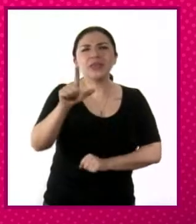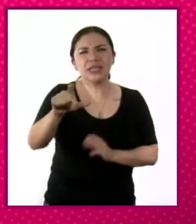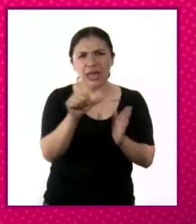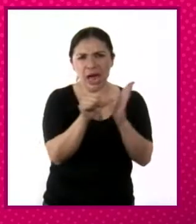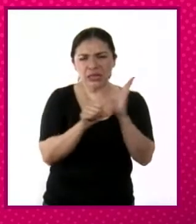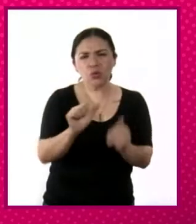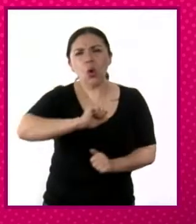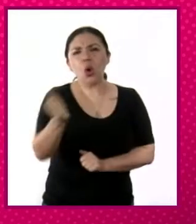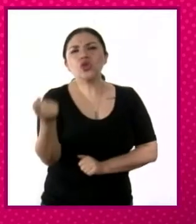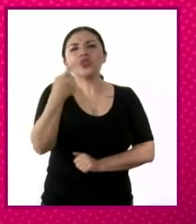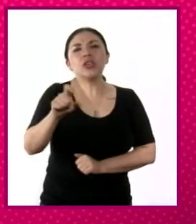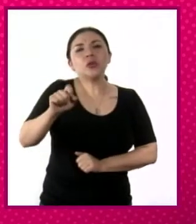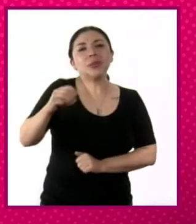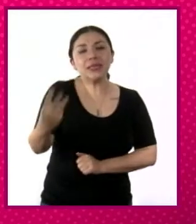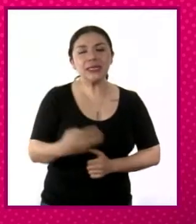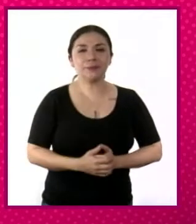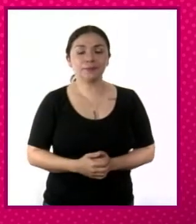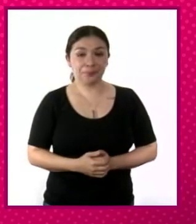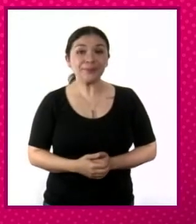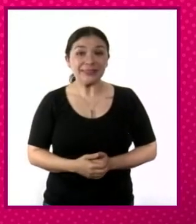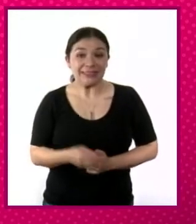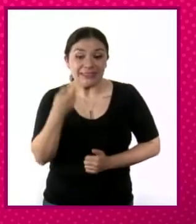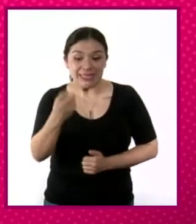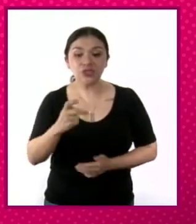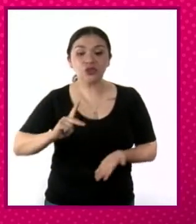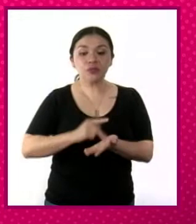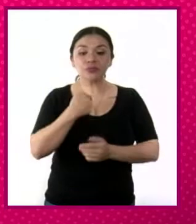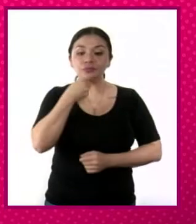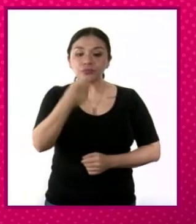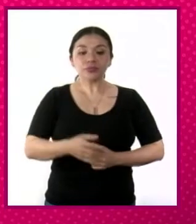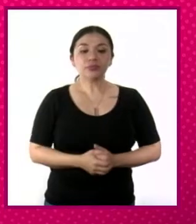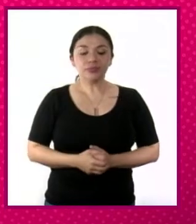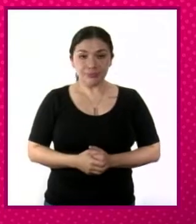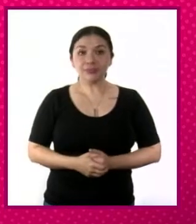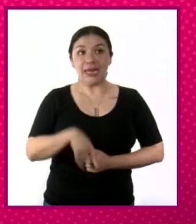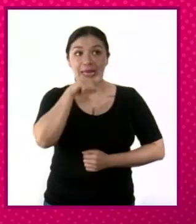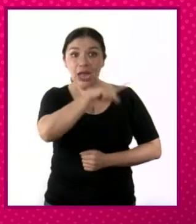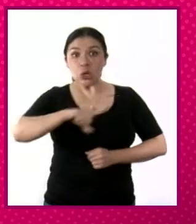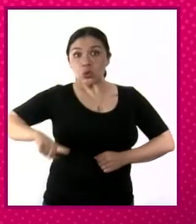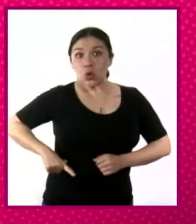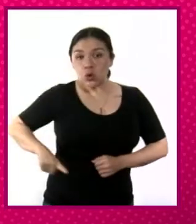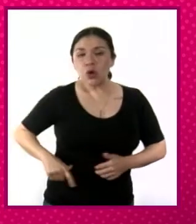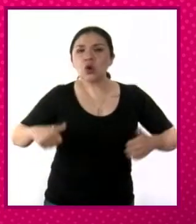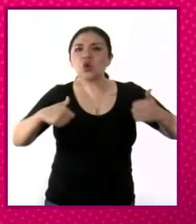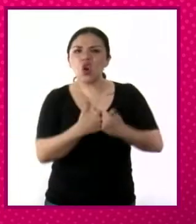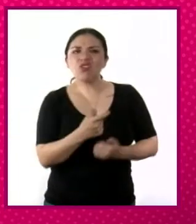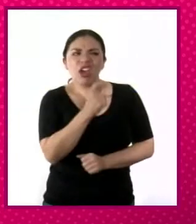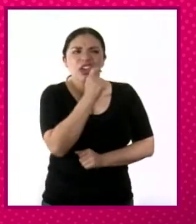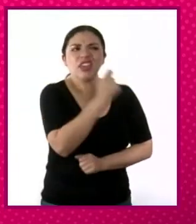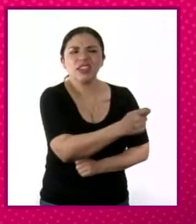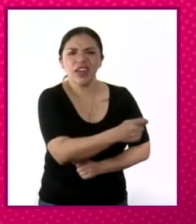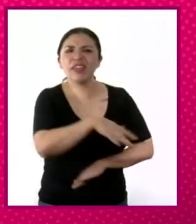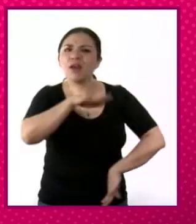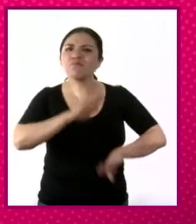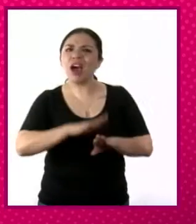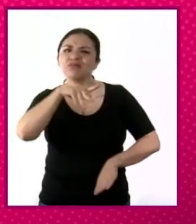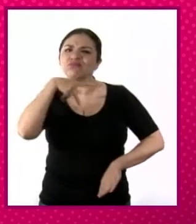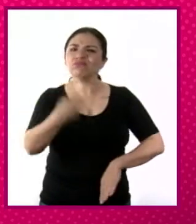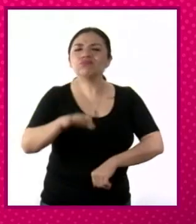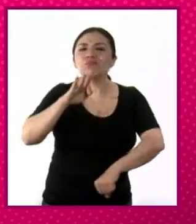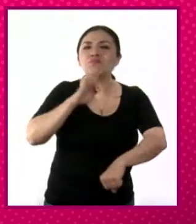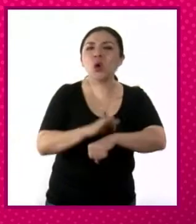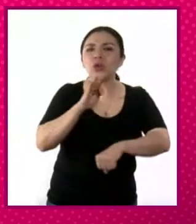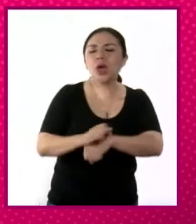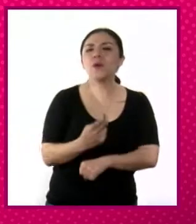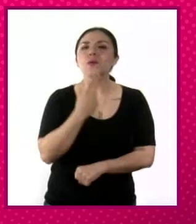artículo 123. Entonces, reitero, es un Estado con una identidad muy nacionalista y